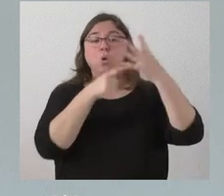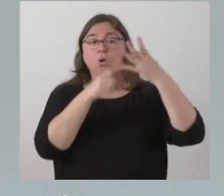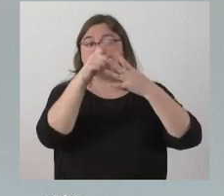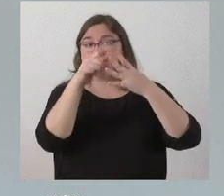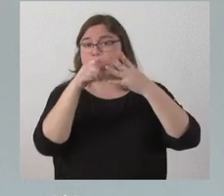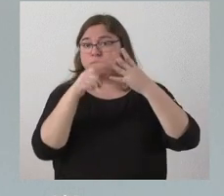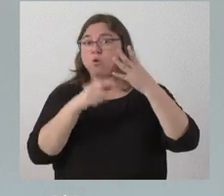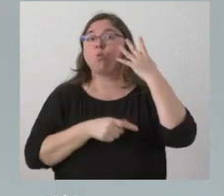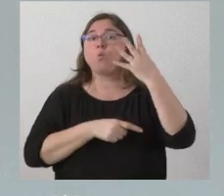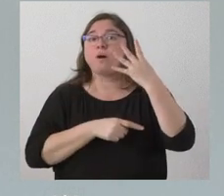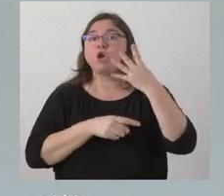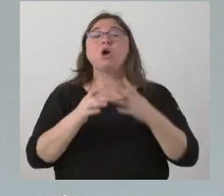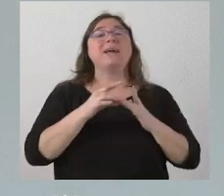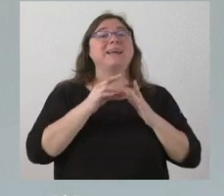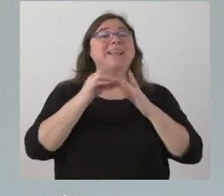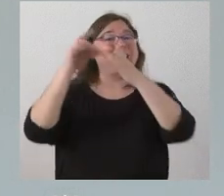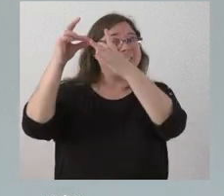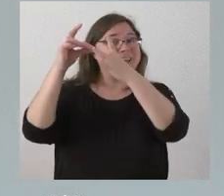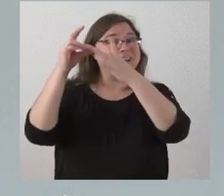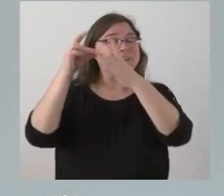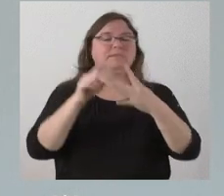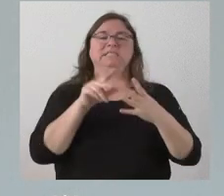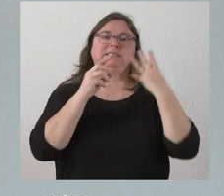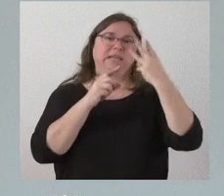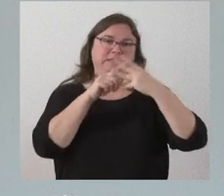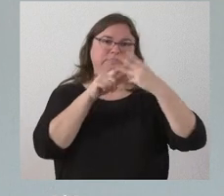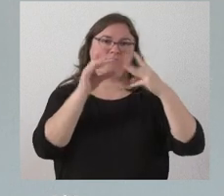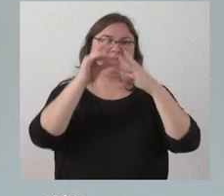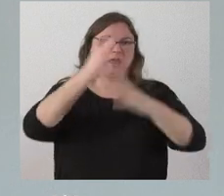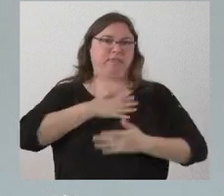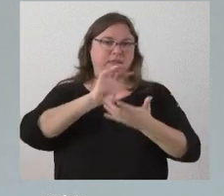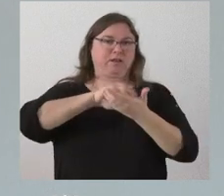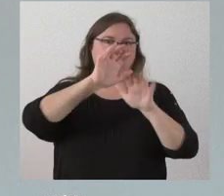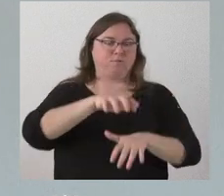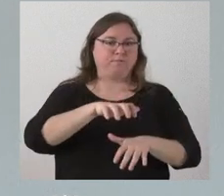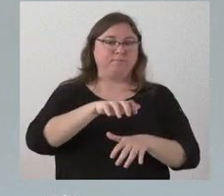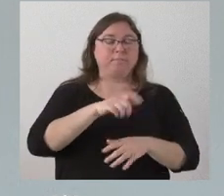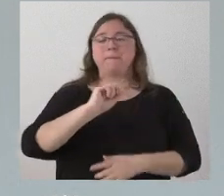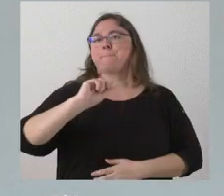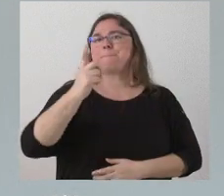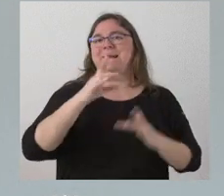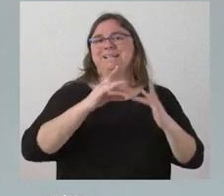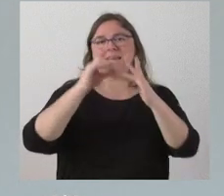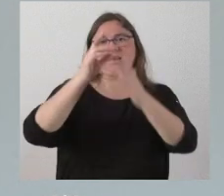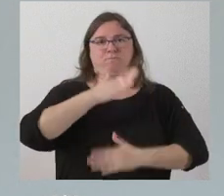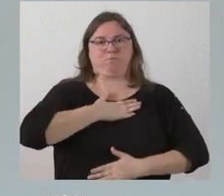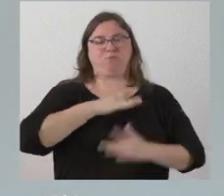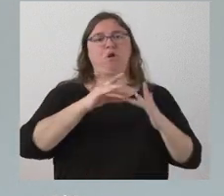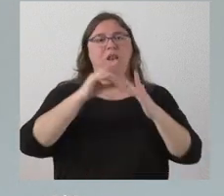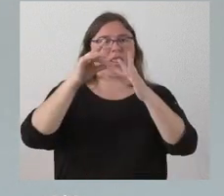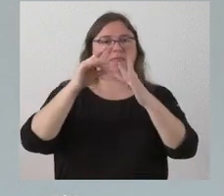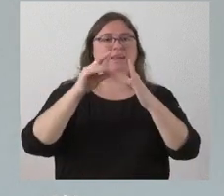en las que participa, lidera como comunidad autónoma tres de ellas. Somos la comunidad autónoma que más iniciativas de desarrollo